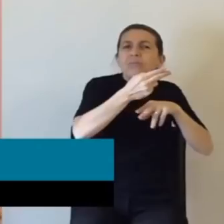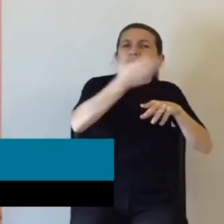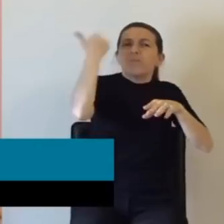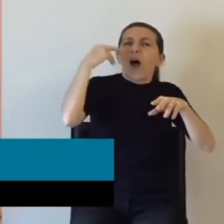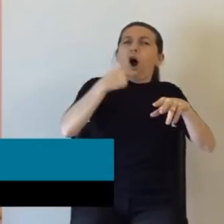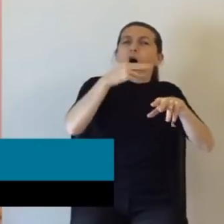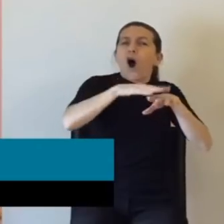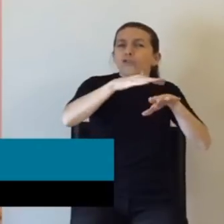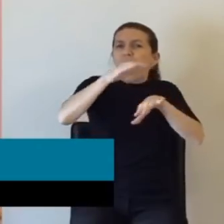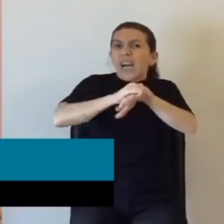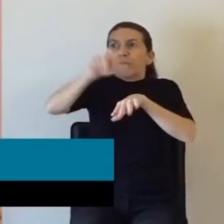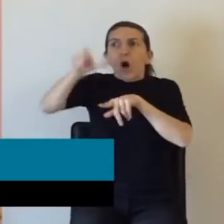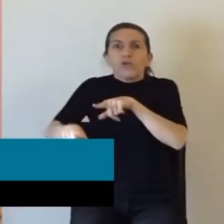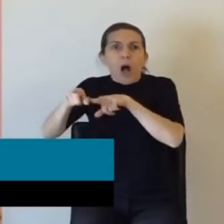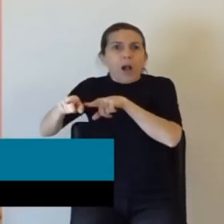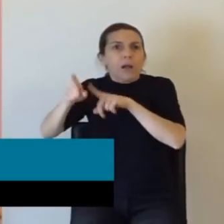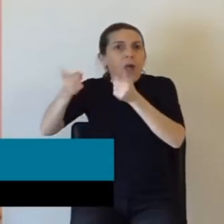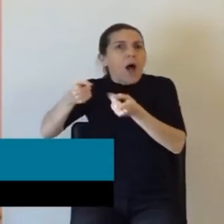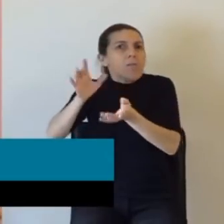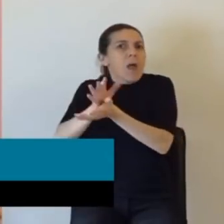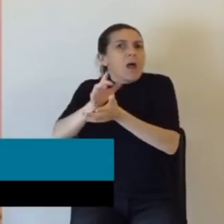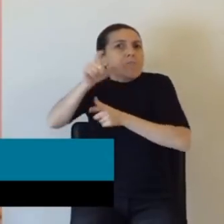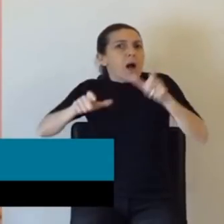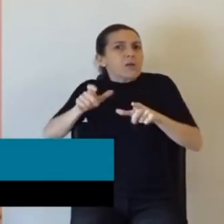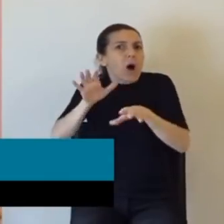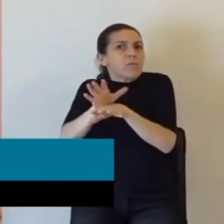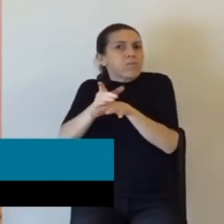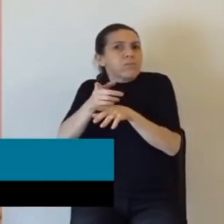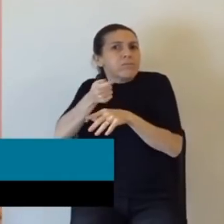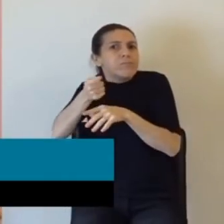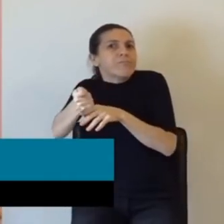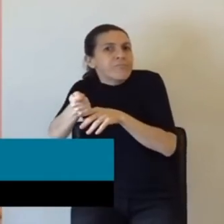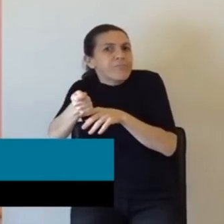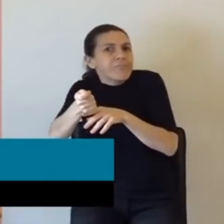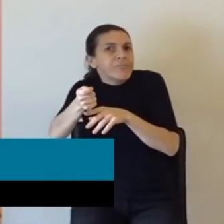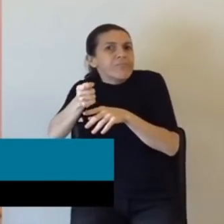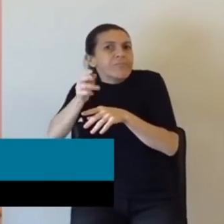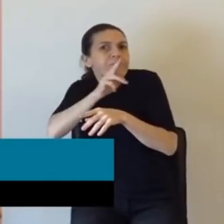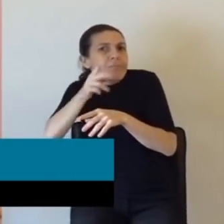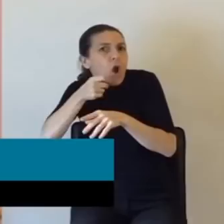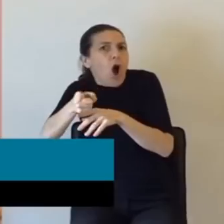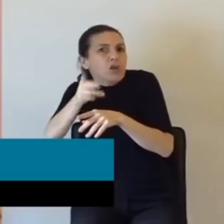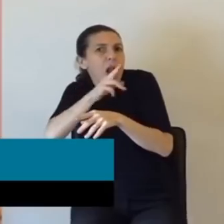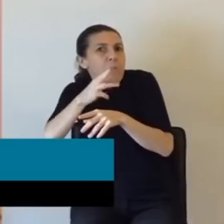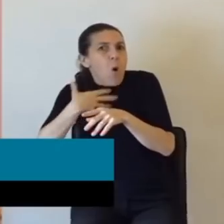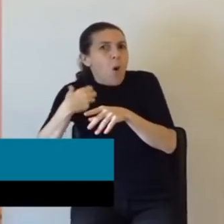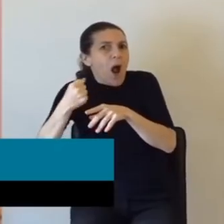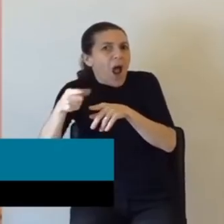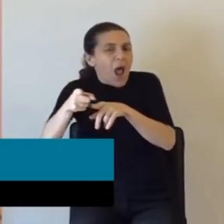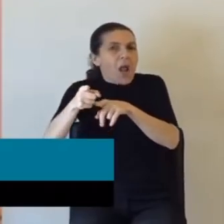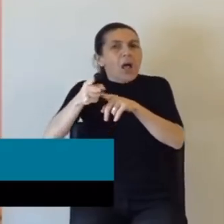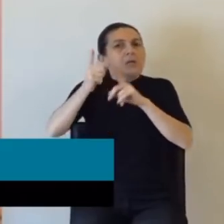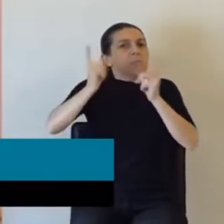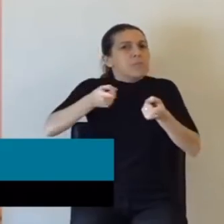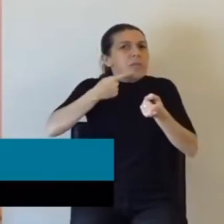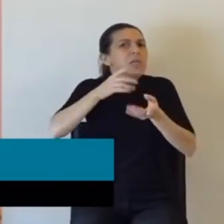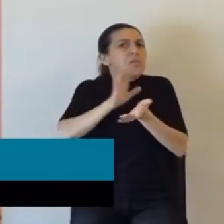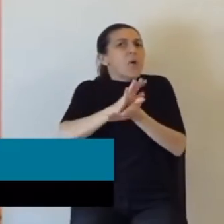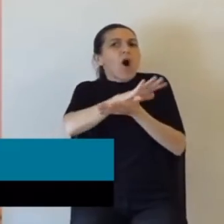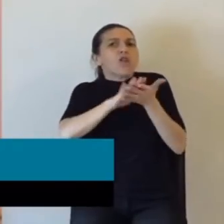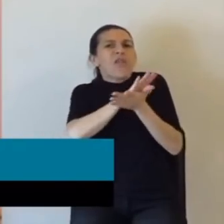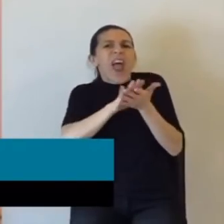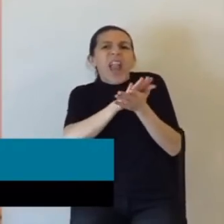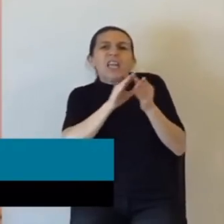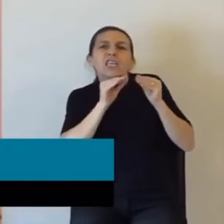femicidas, con presos que cometieron delitos contra la propiedad. Es una gran